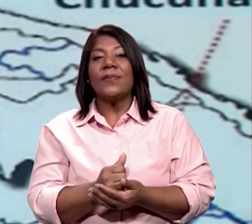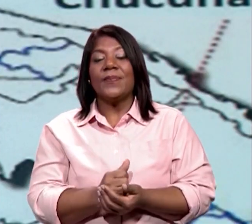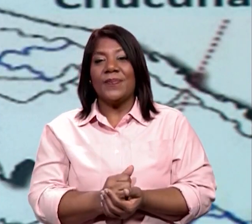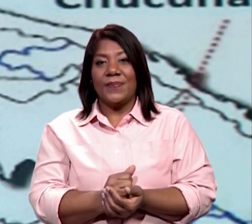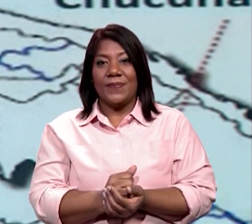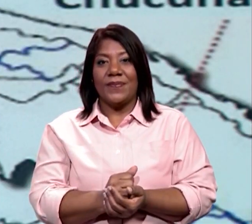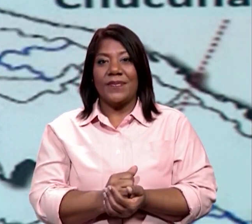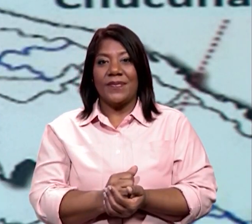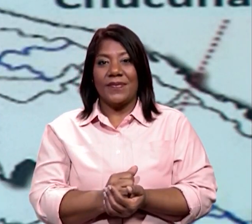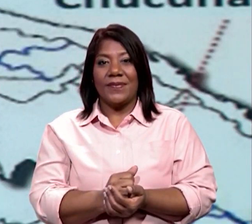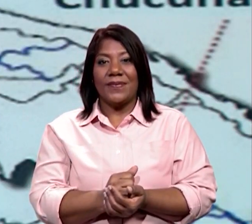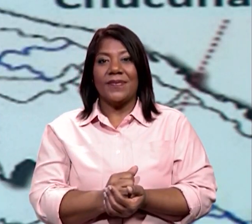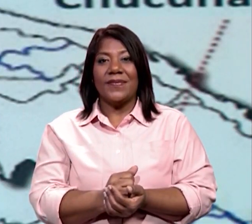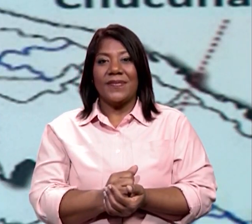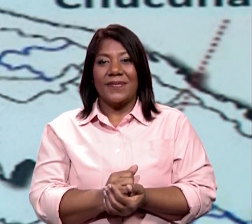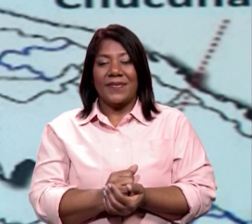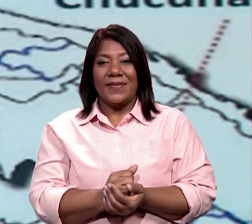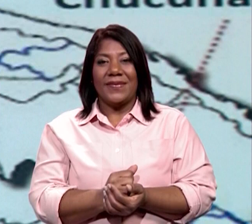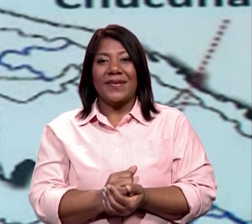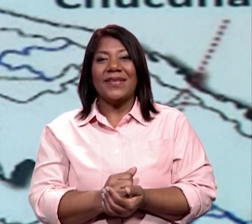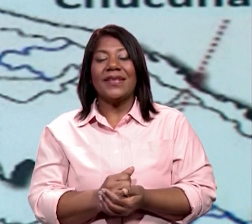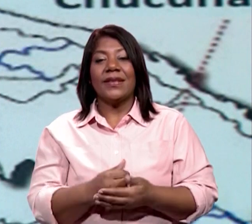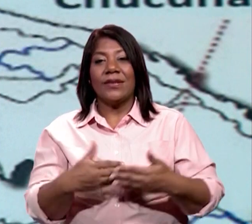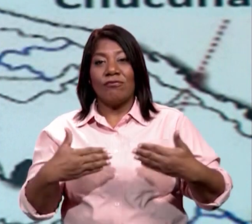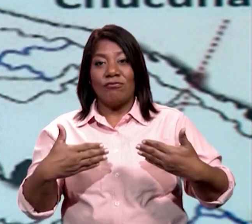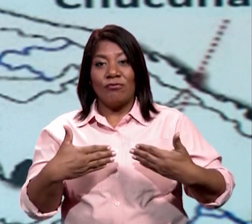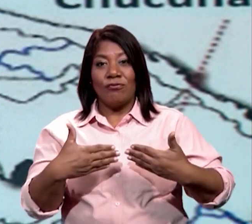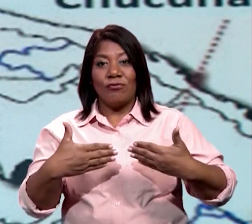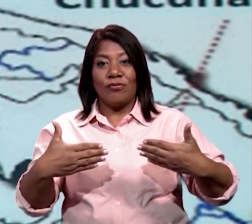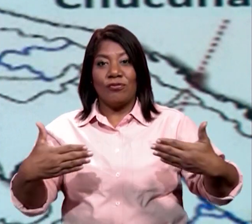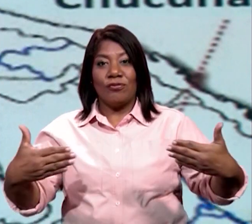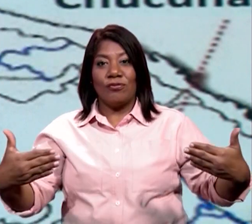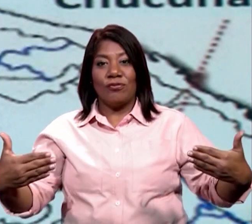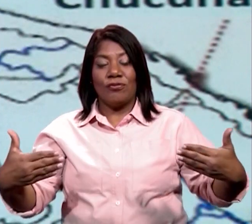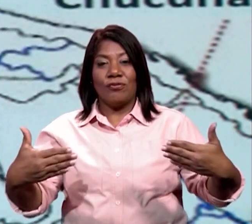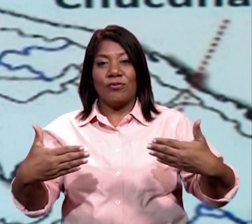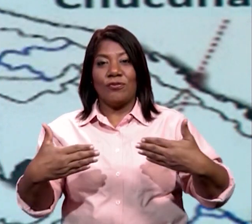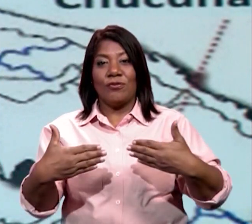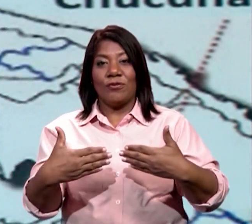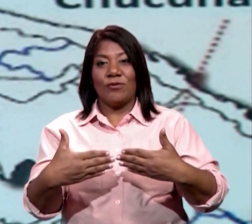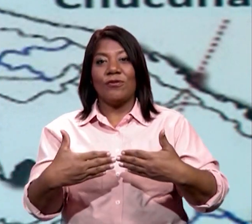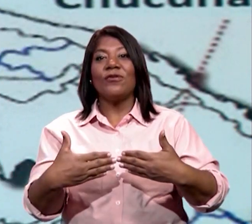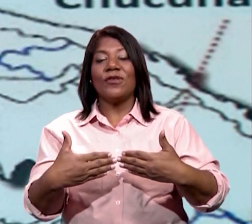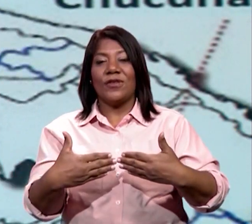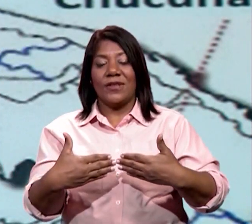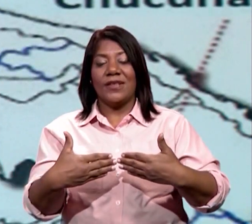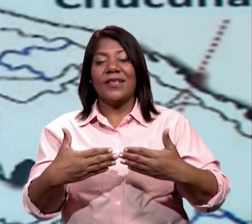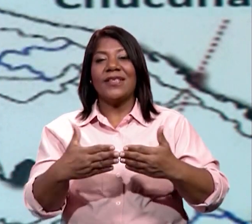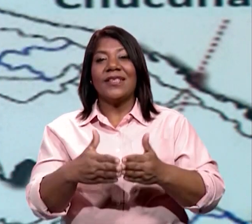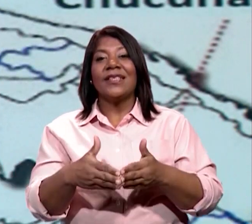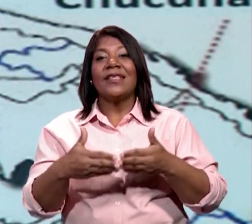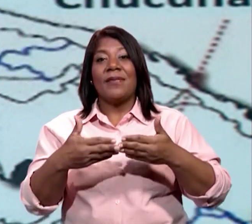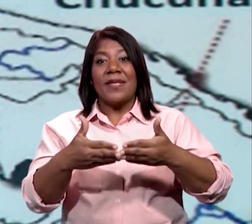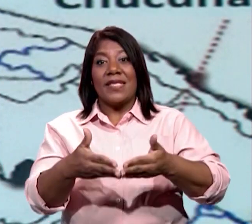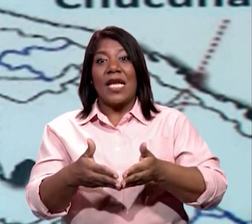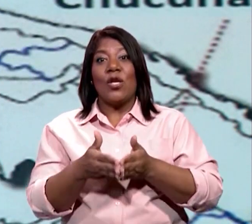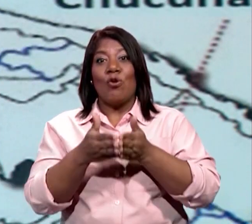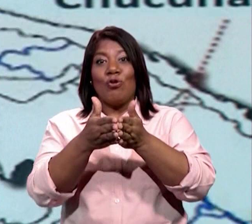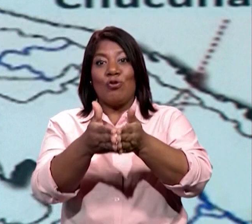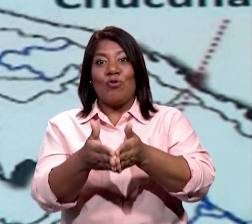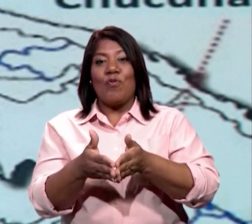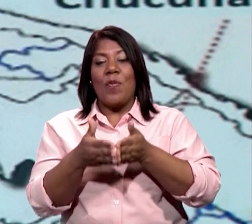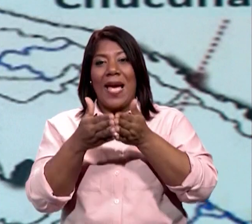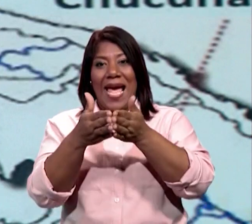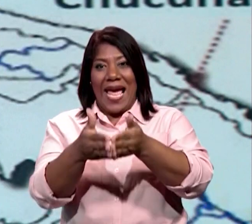la Exclusa del Gatún. Se me fue el nombre de Exclusa. Aquí también